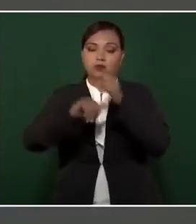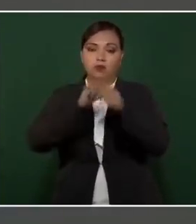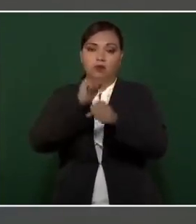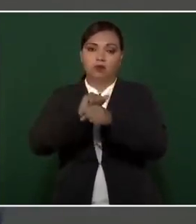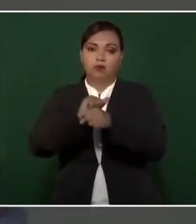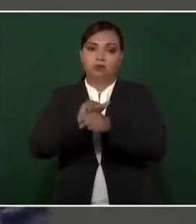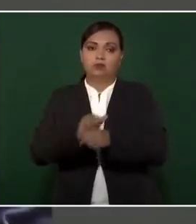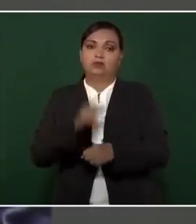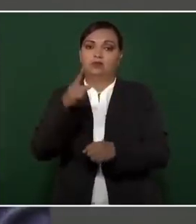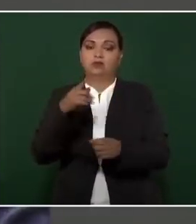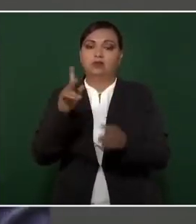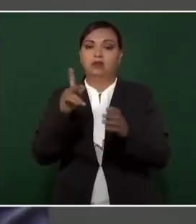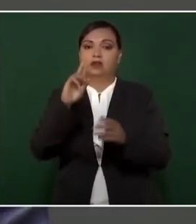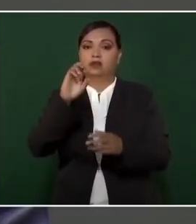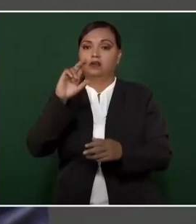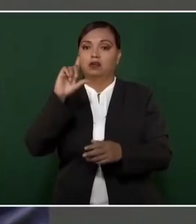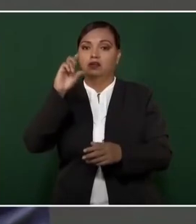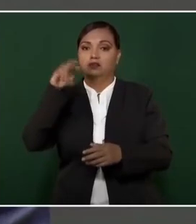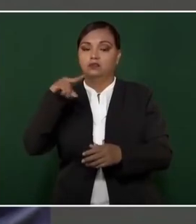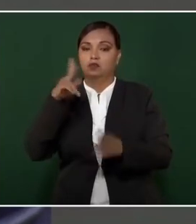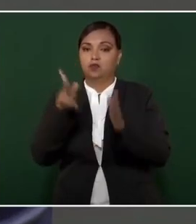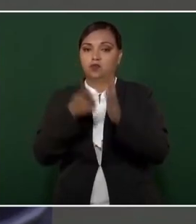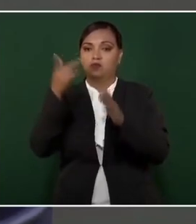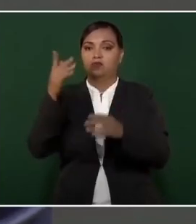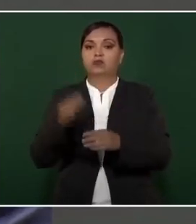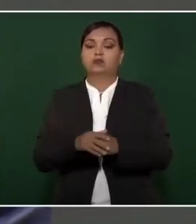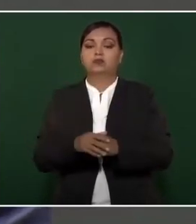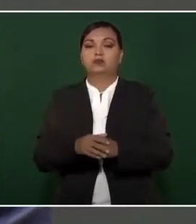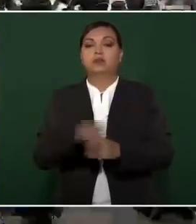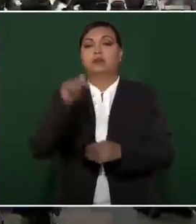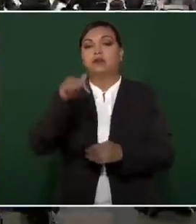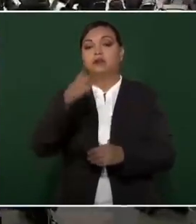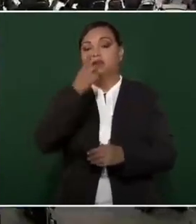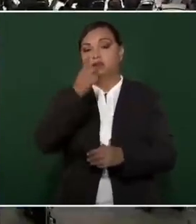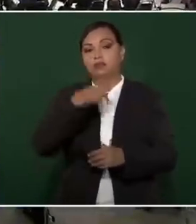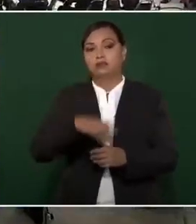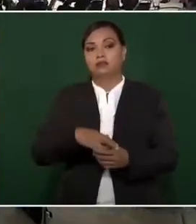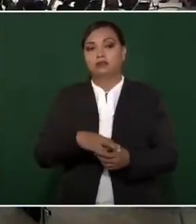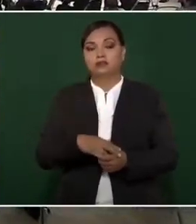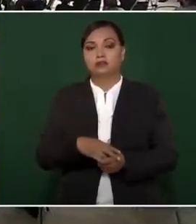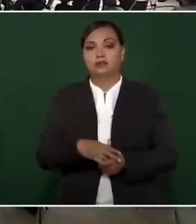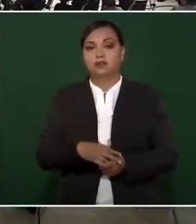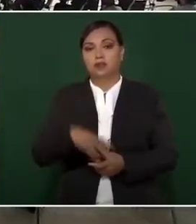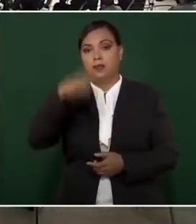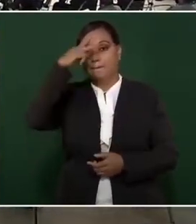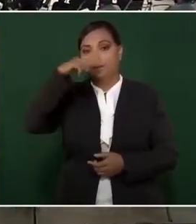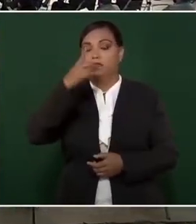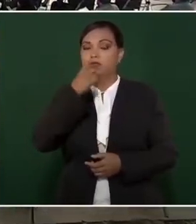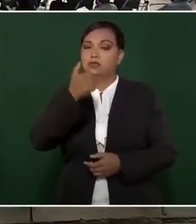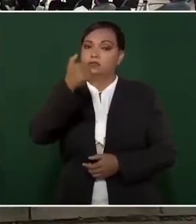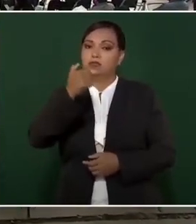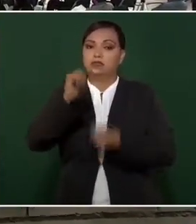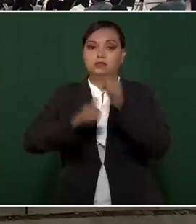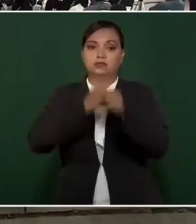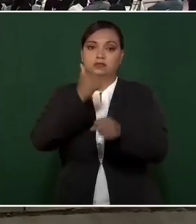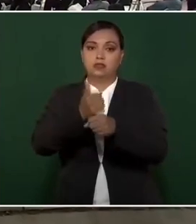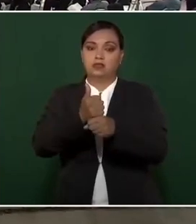una reelección. Acá se decidió que fuesen seis años.